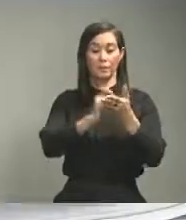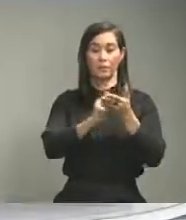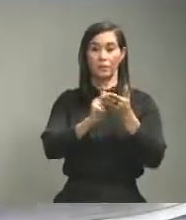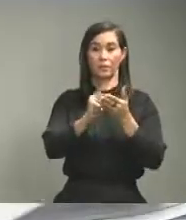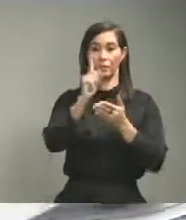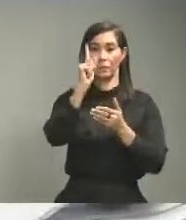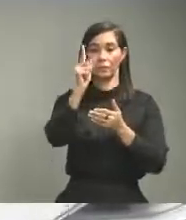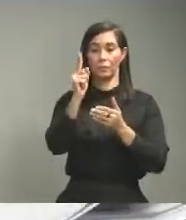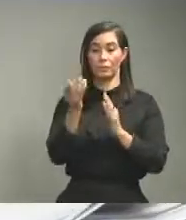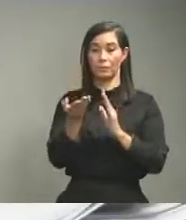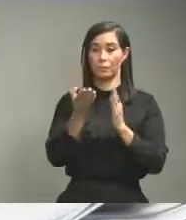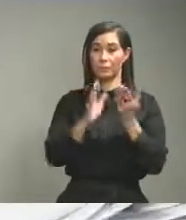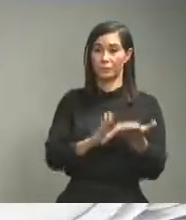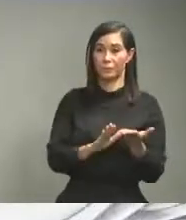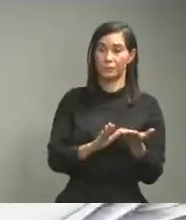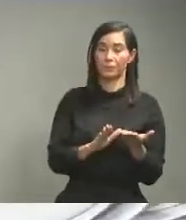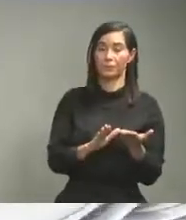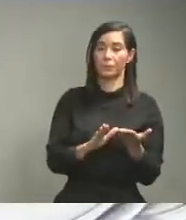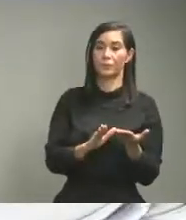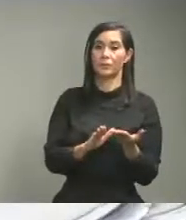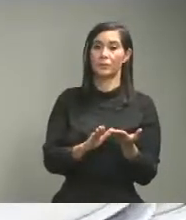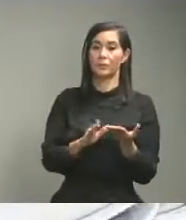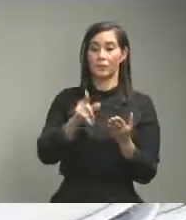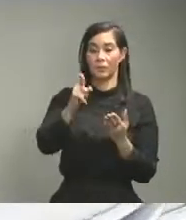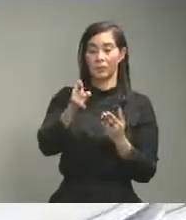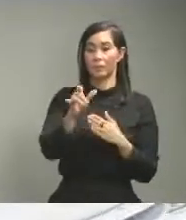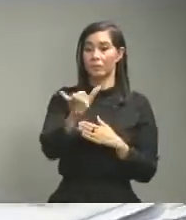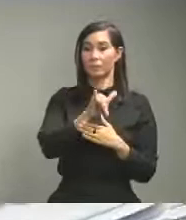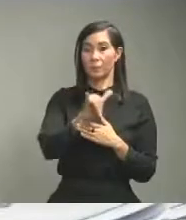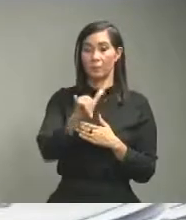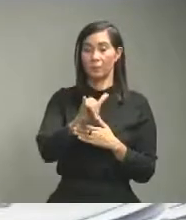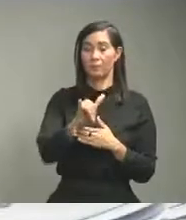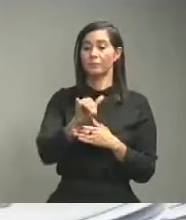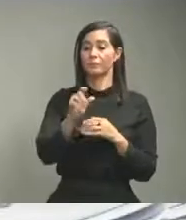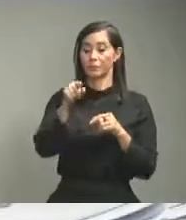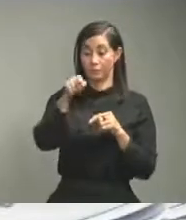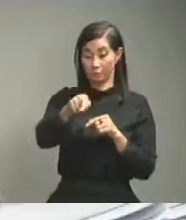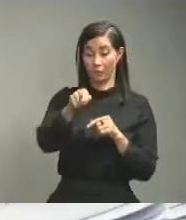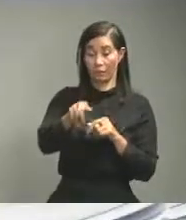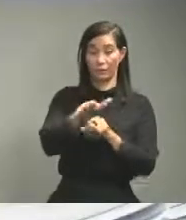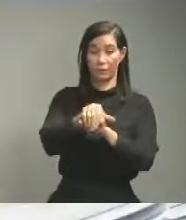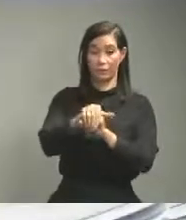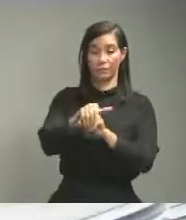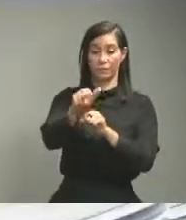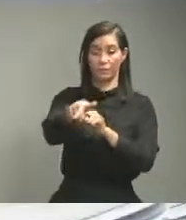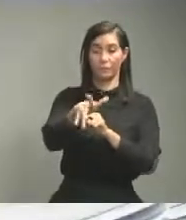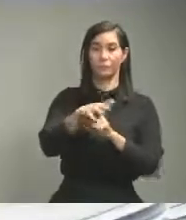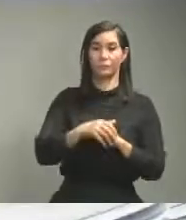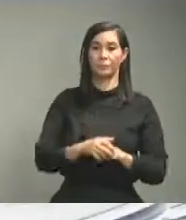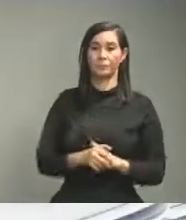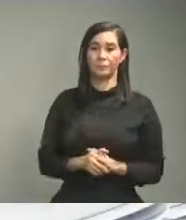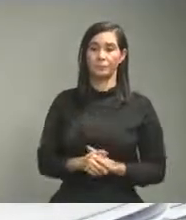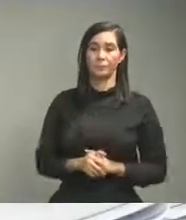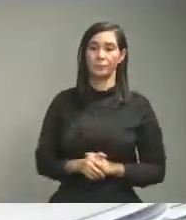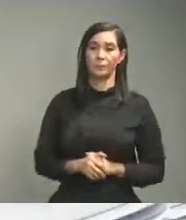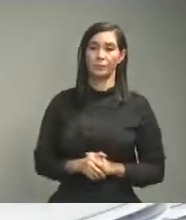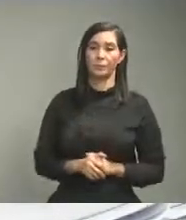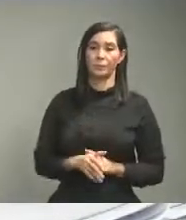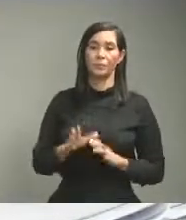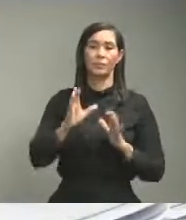fallecimiento que de la misma manera si se ha producido allá sobre la